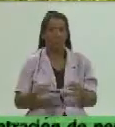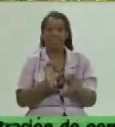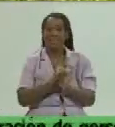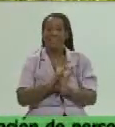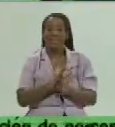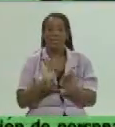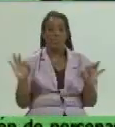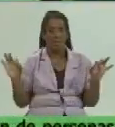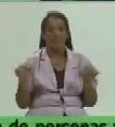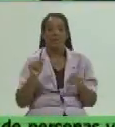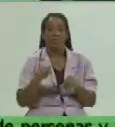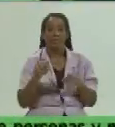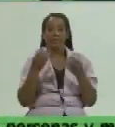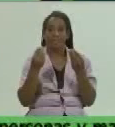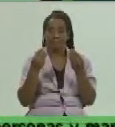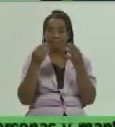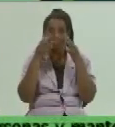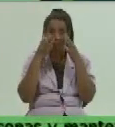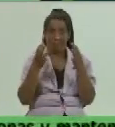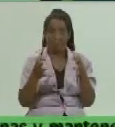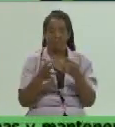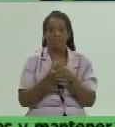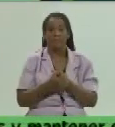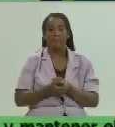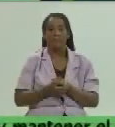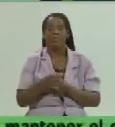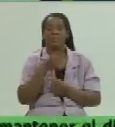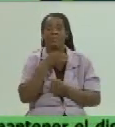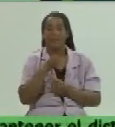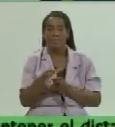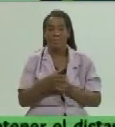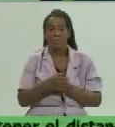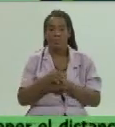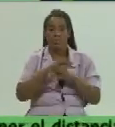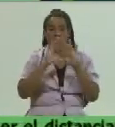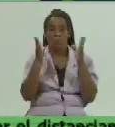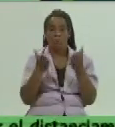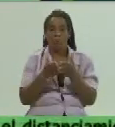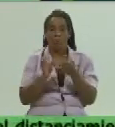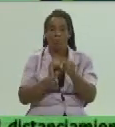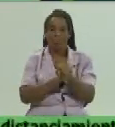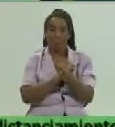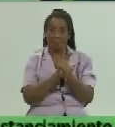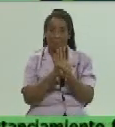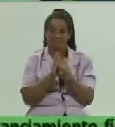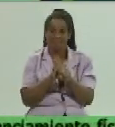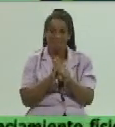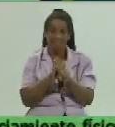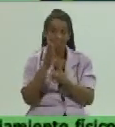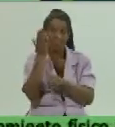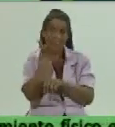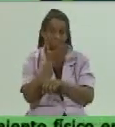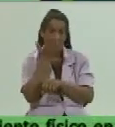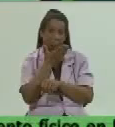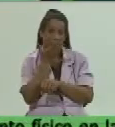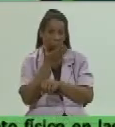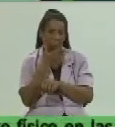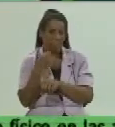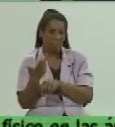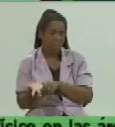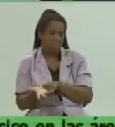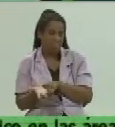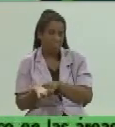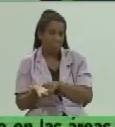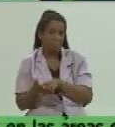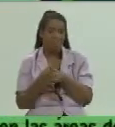eso es muy importante por ponerte un ejemplo ahora en todo lo que tiene que ver con la pandemia quien aseguraría estos centros de aislamiento